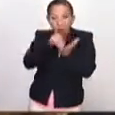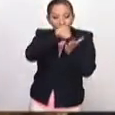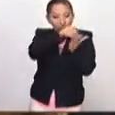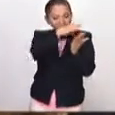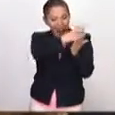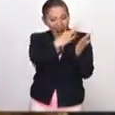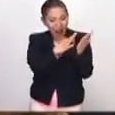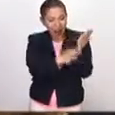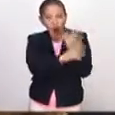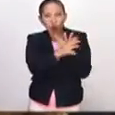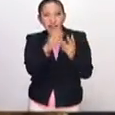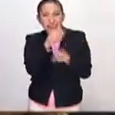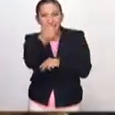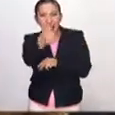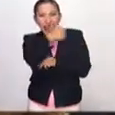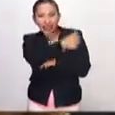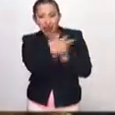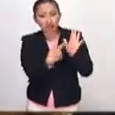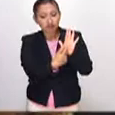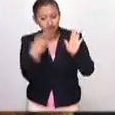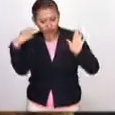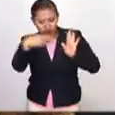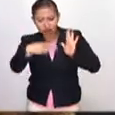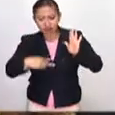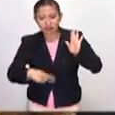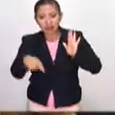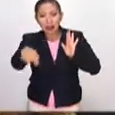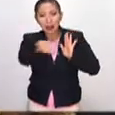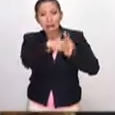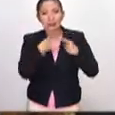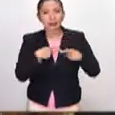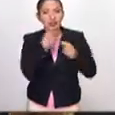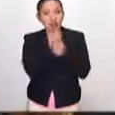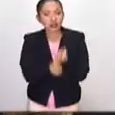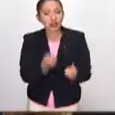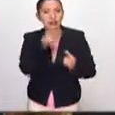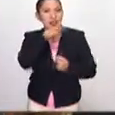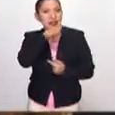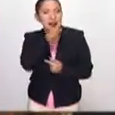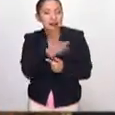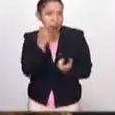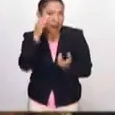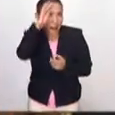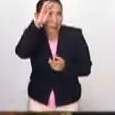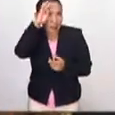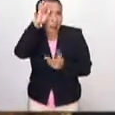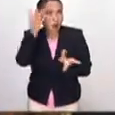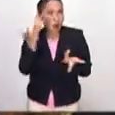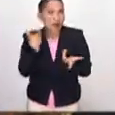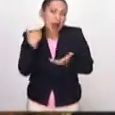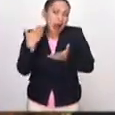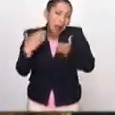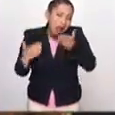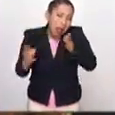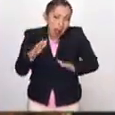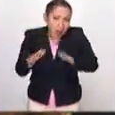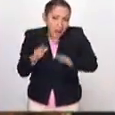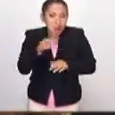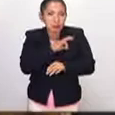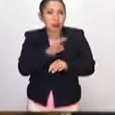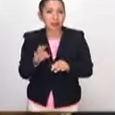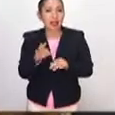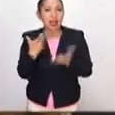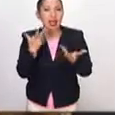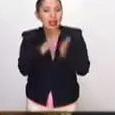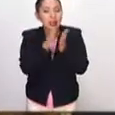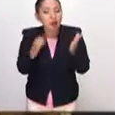cuadro los elementos y se los podemos mostrar a los niños, a los padres, ¿no? Porque pensamos que además de que